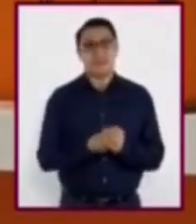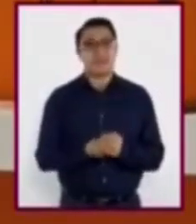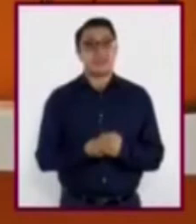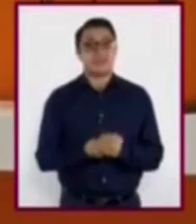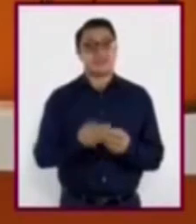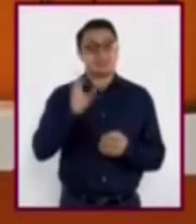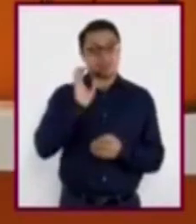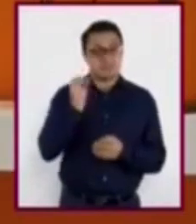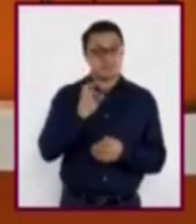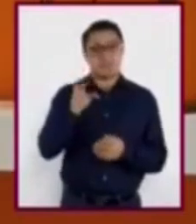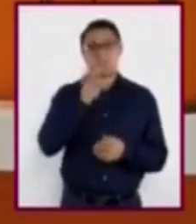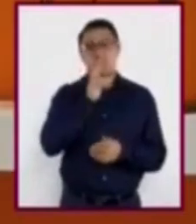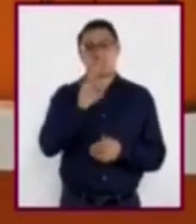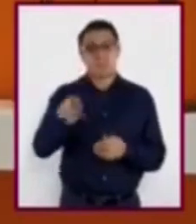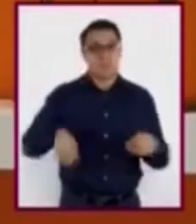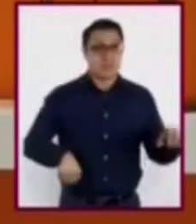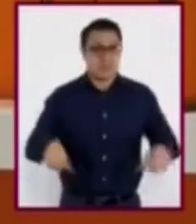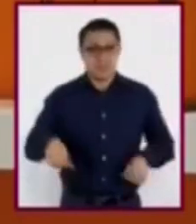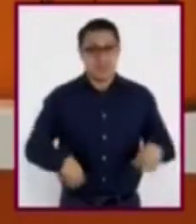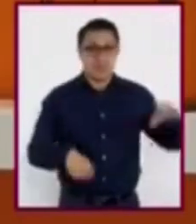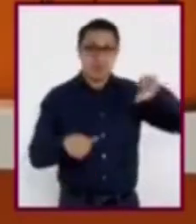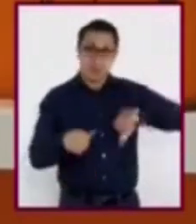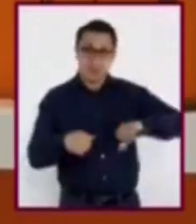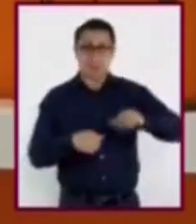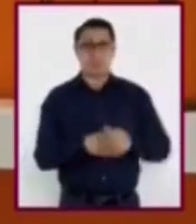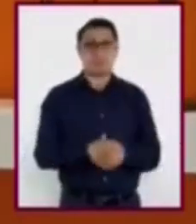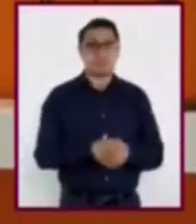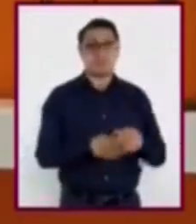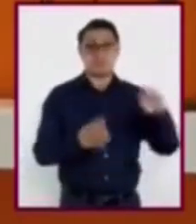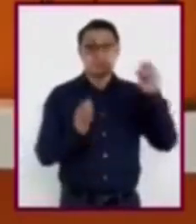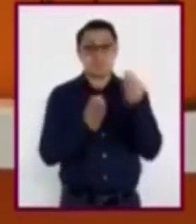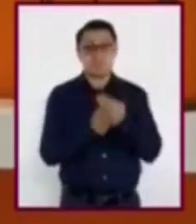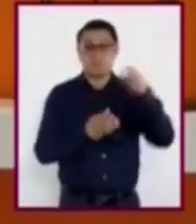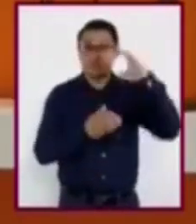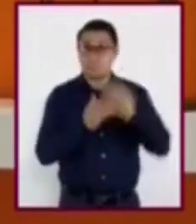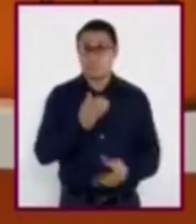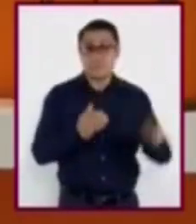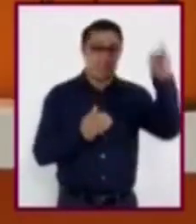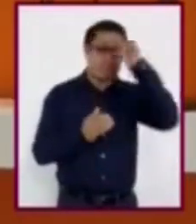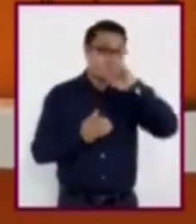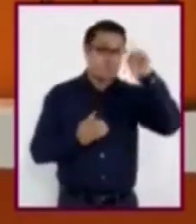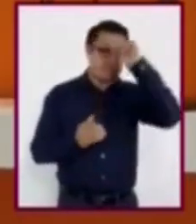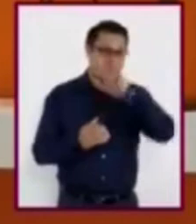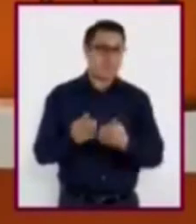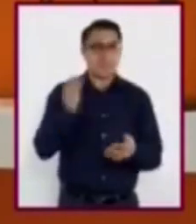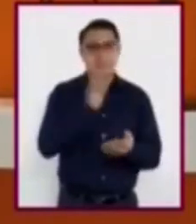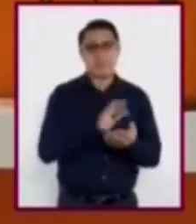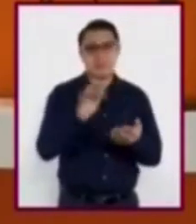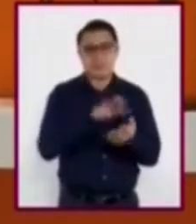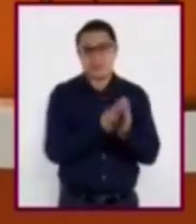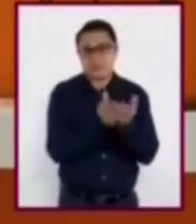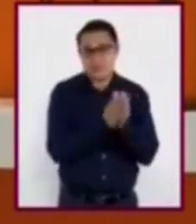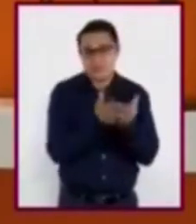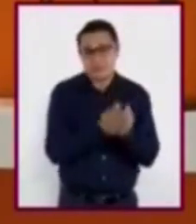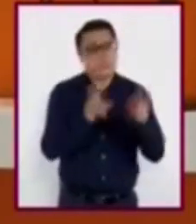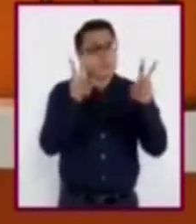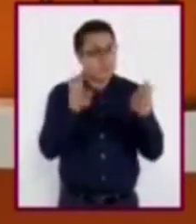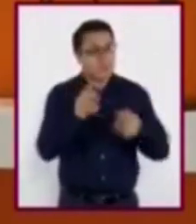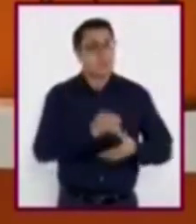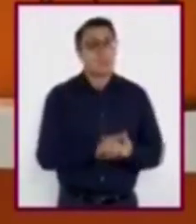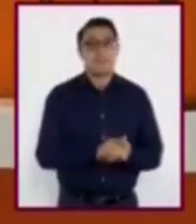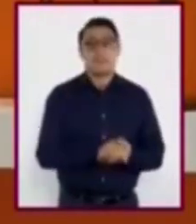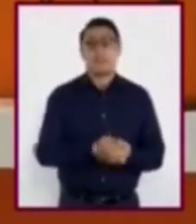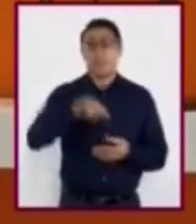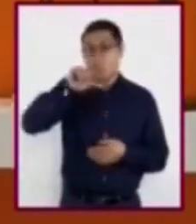actividades en la sesión. Al término de la misma, les recomiendo consultar el tema en su libro de texto, Así como que